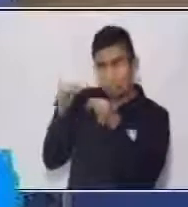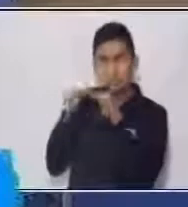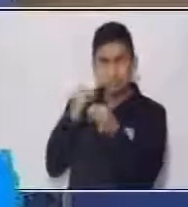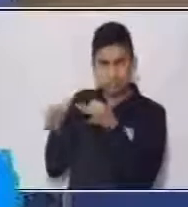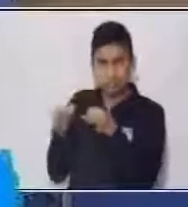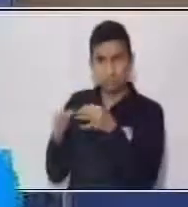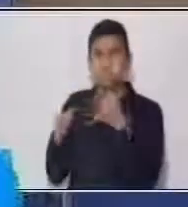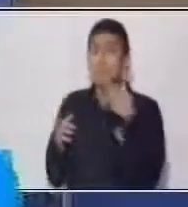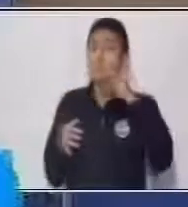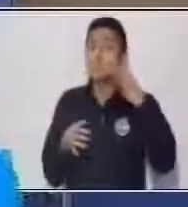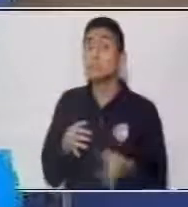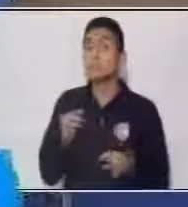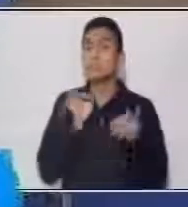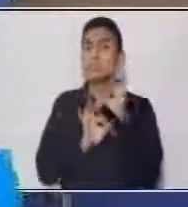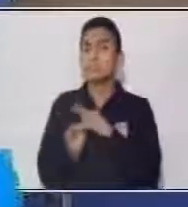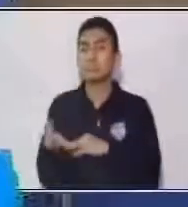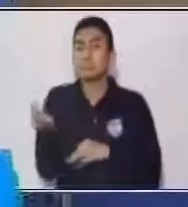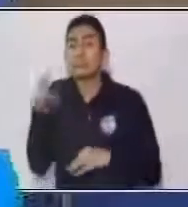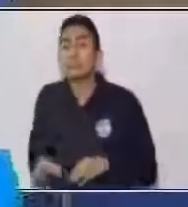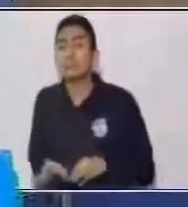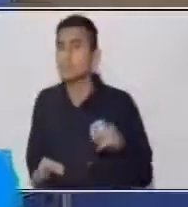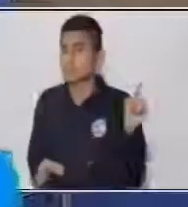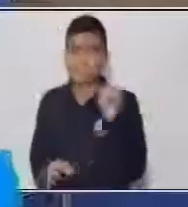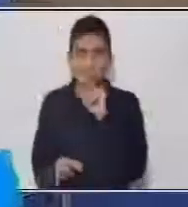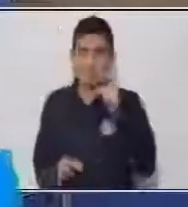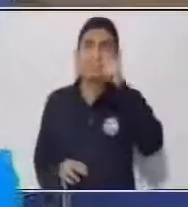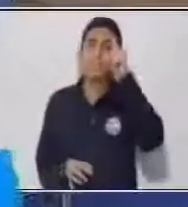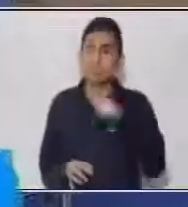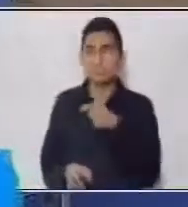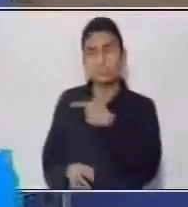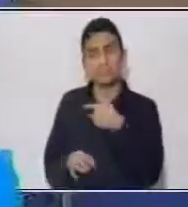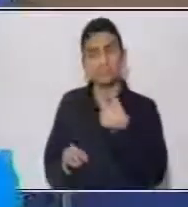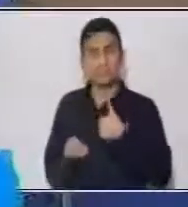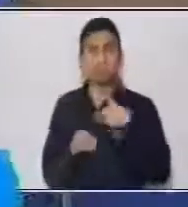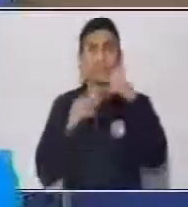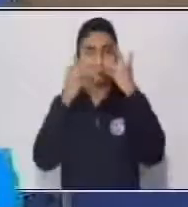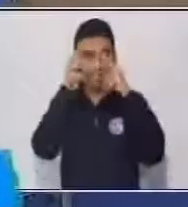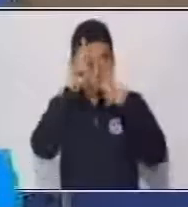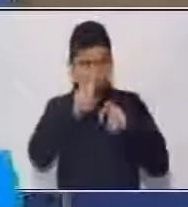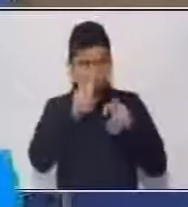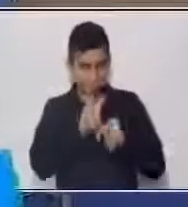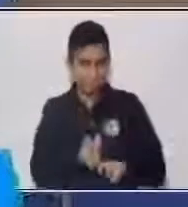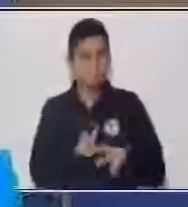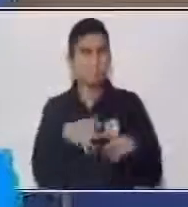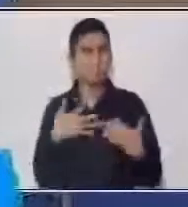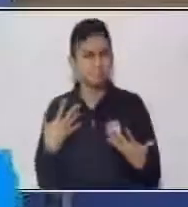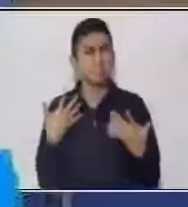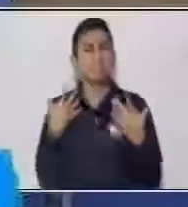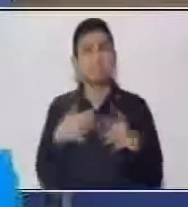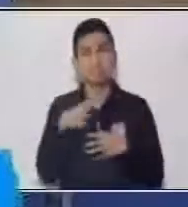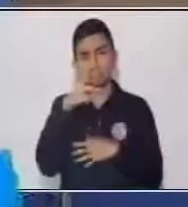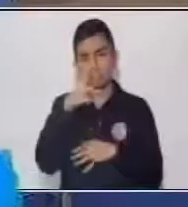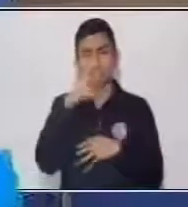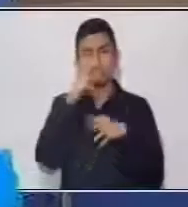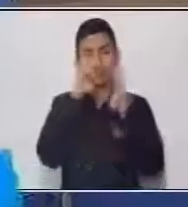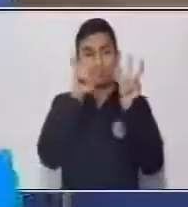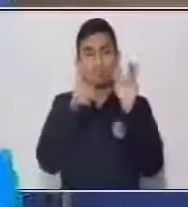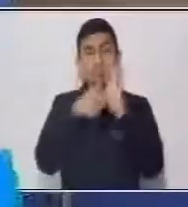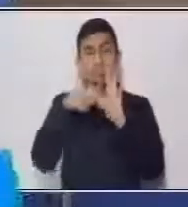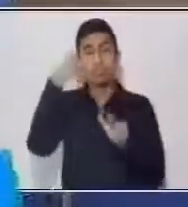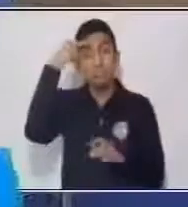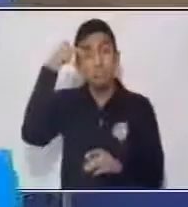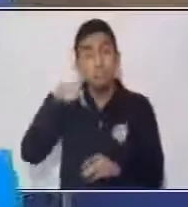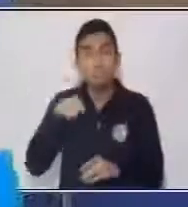verdadera o falsa. Está sujeta a comprobarse mediante una investigación que vamos a desarrollar el día de hoy.